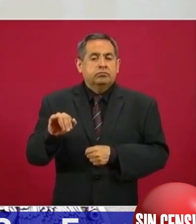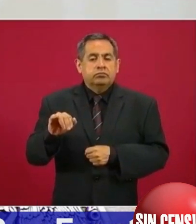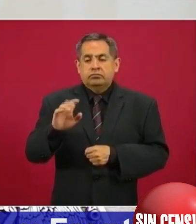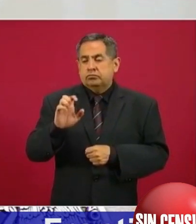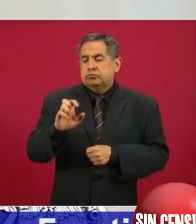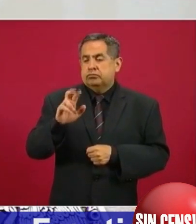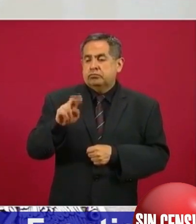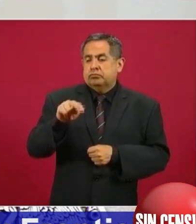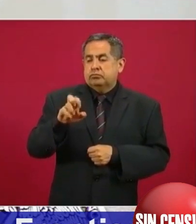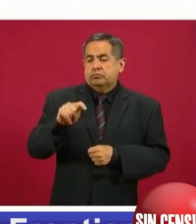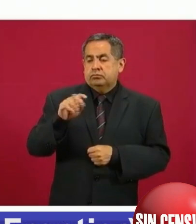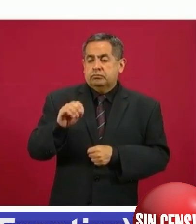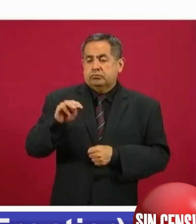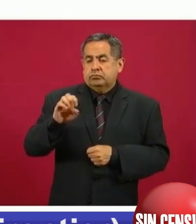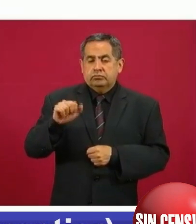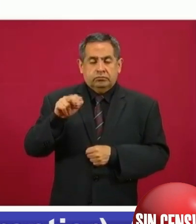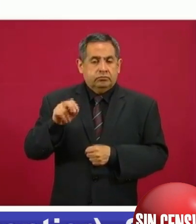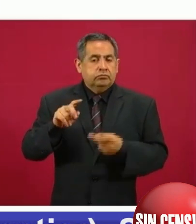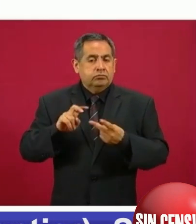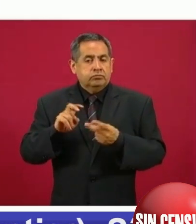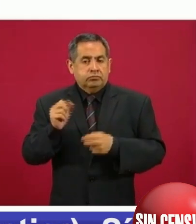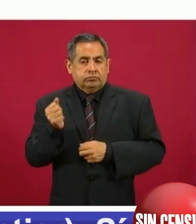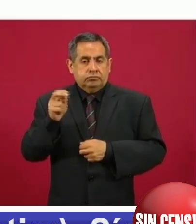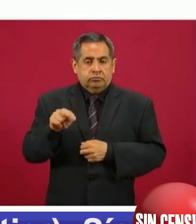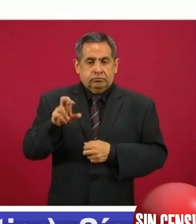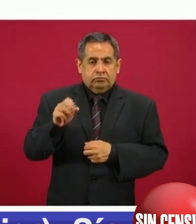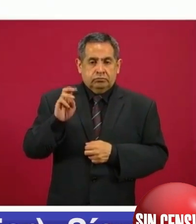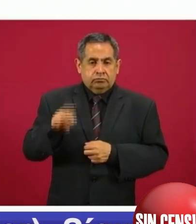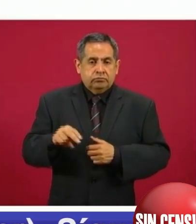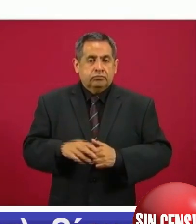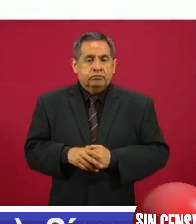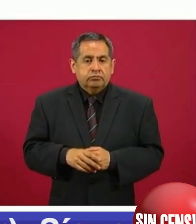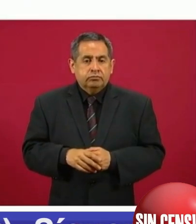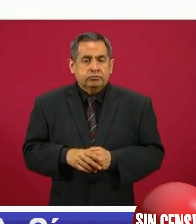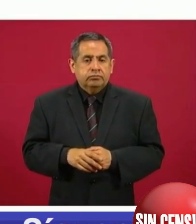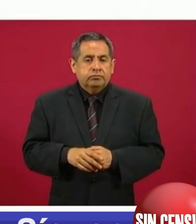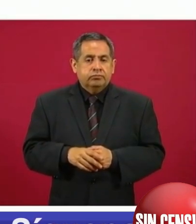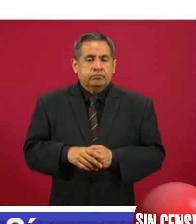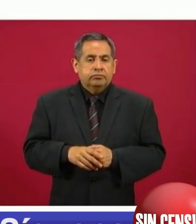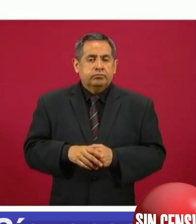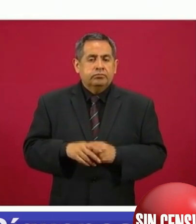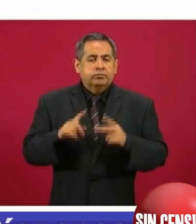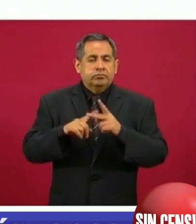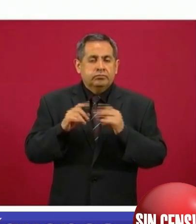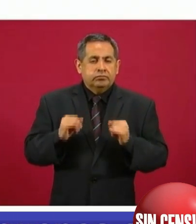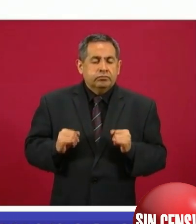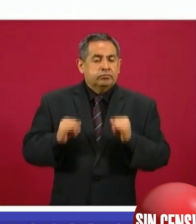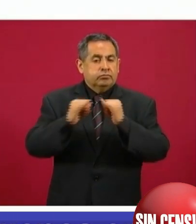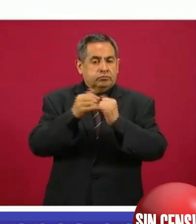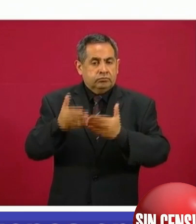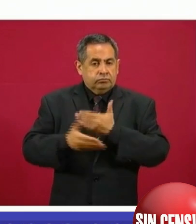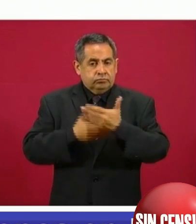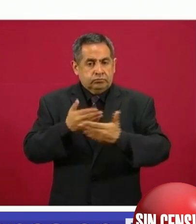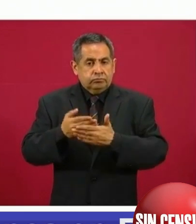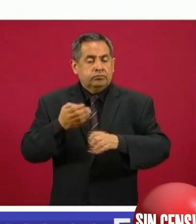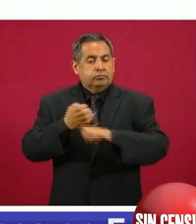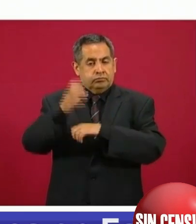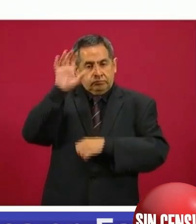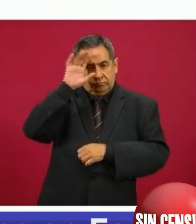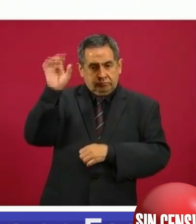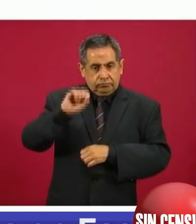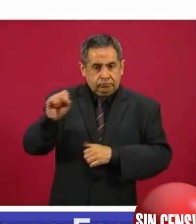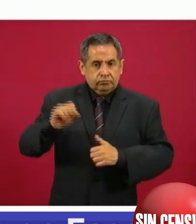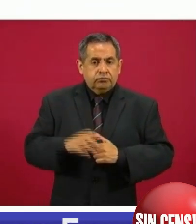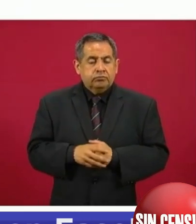Meana, San Román, Institución Servicios Estatales, Estado de Morelos,